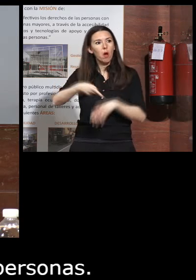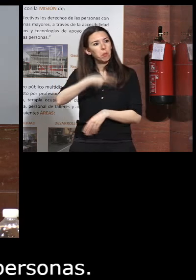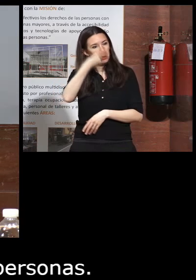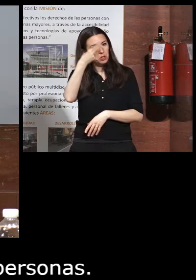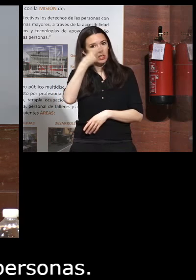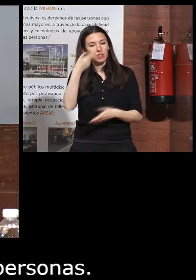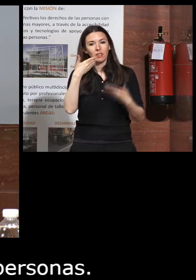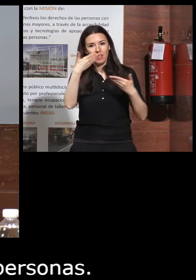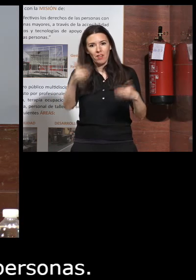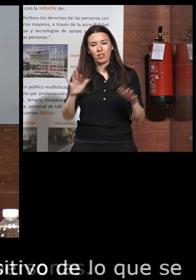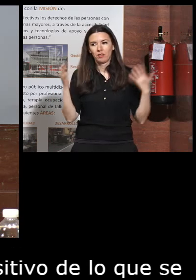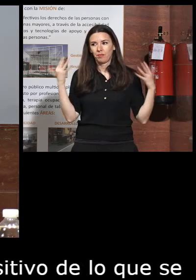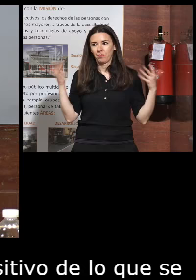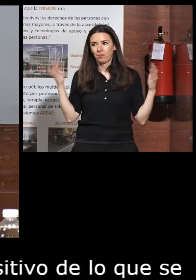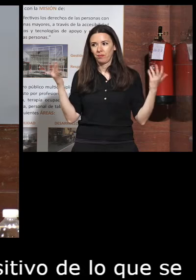gracias